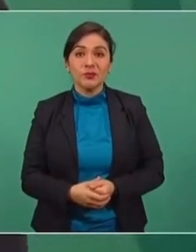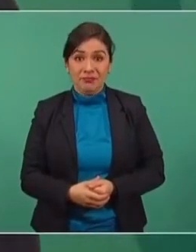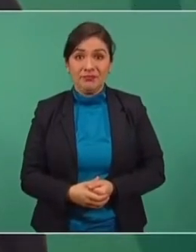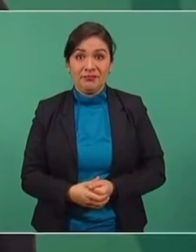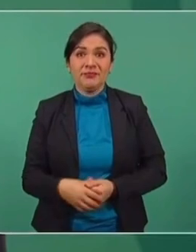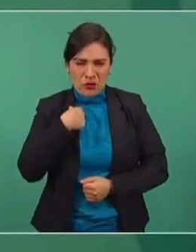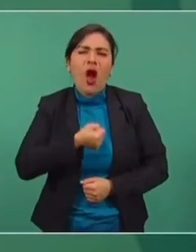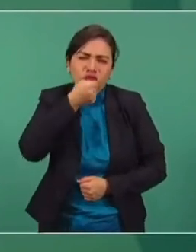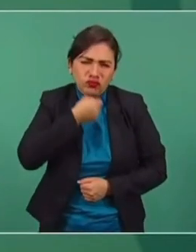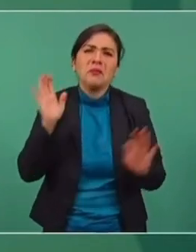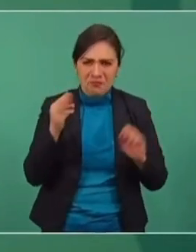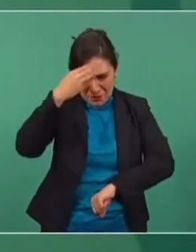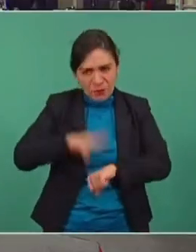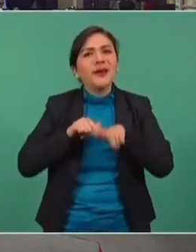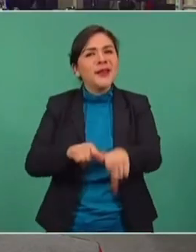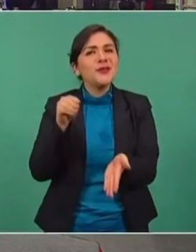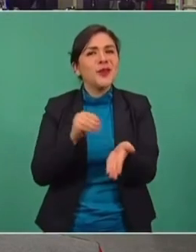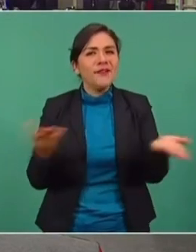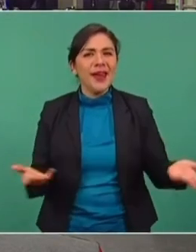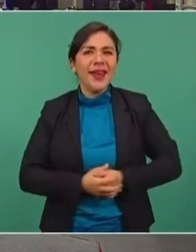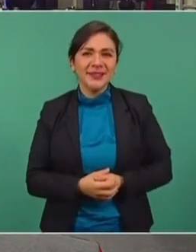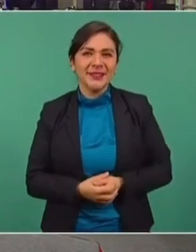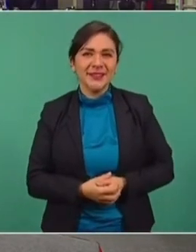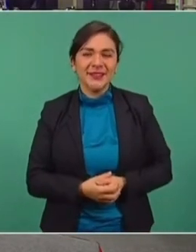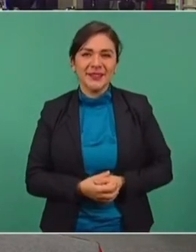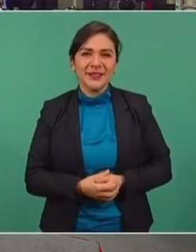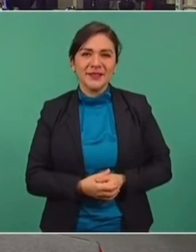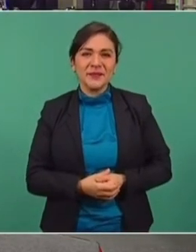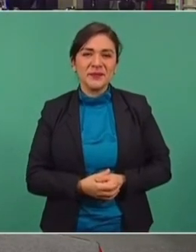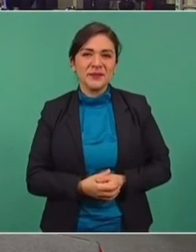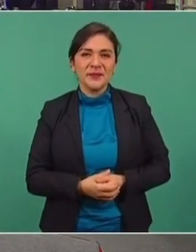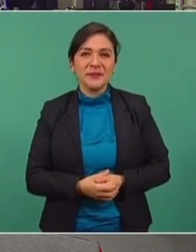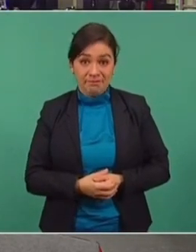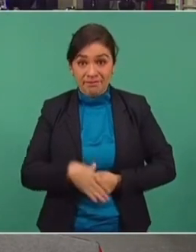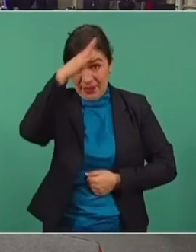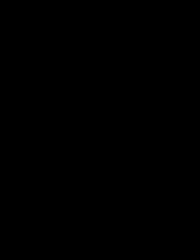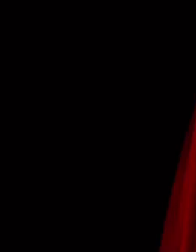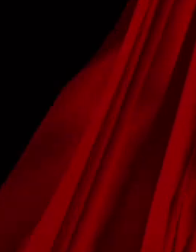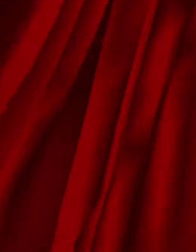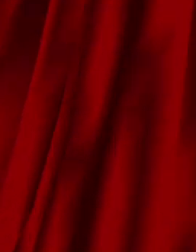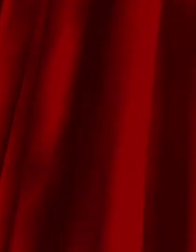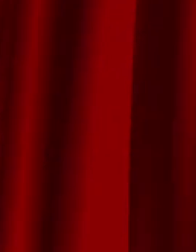Ya vieron que estoy chechando, pero todavía… ¿de acuerdo?